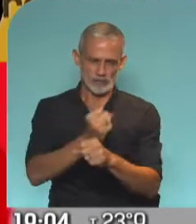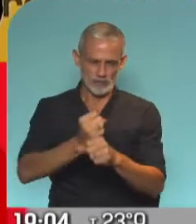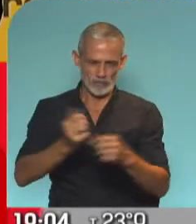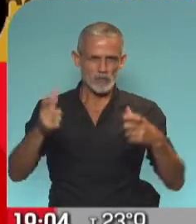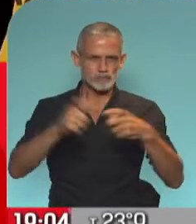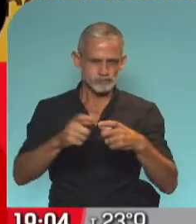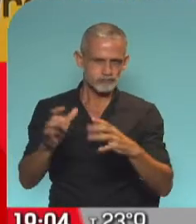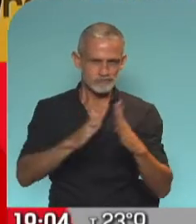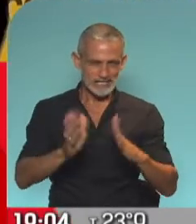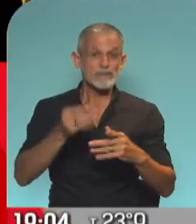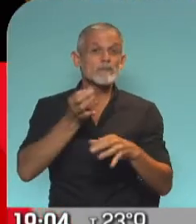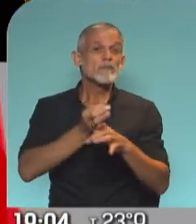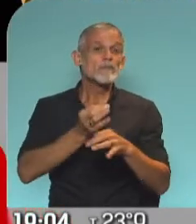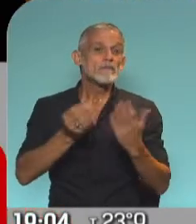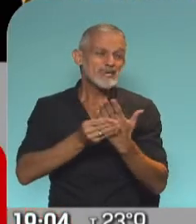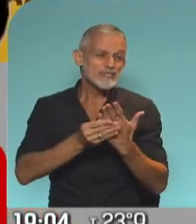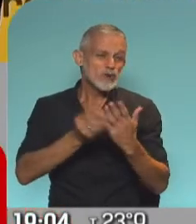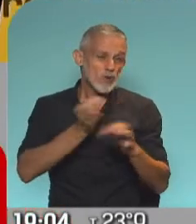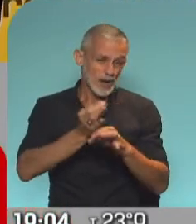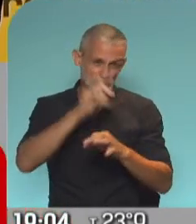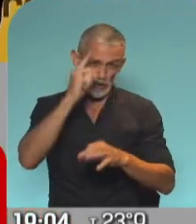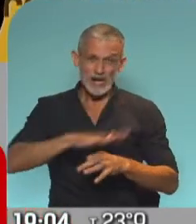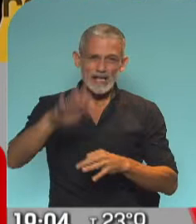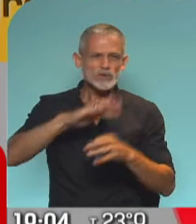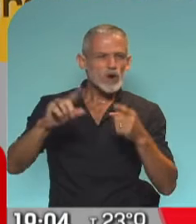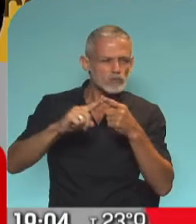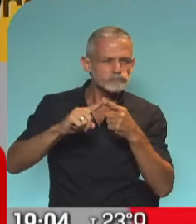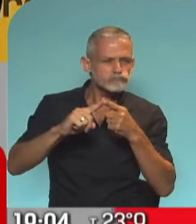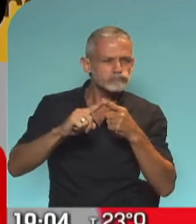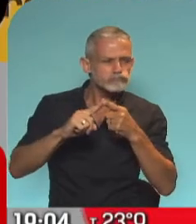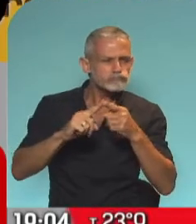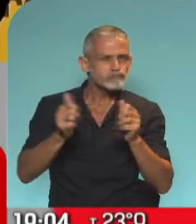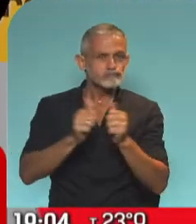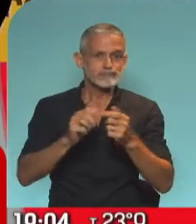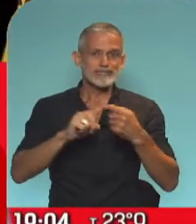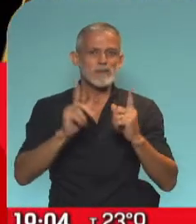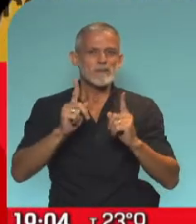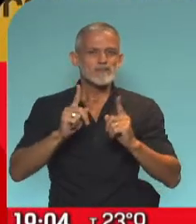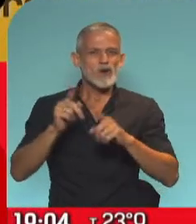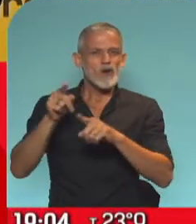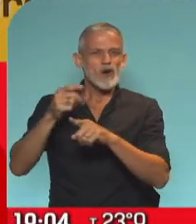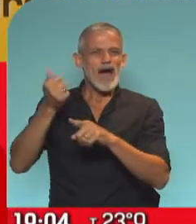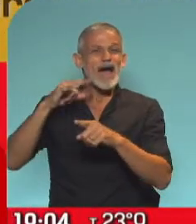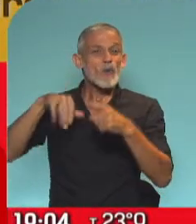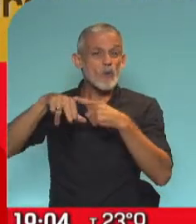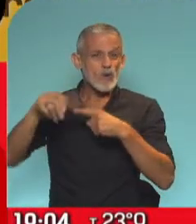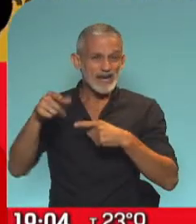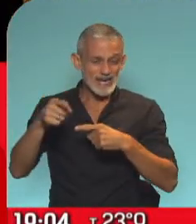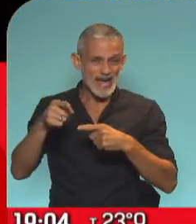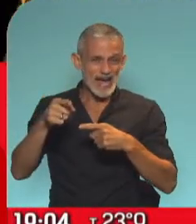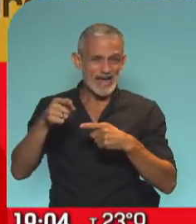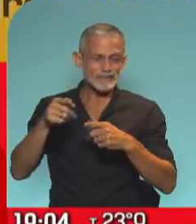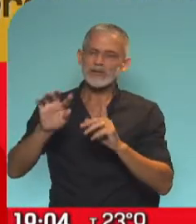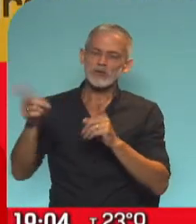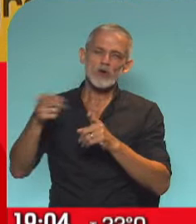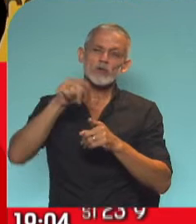de Educación de la Nación había tenido un contacto estrecho con su par, la Ministra de la Provincia de Santa Fe,